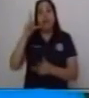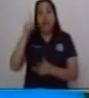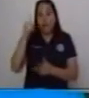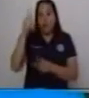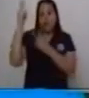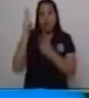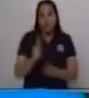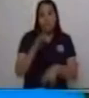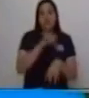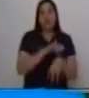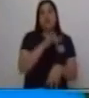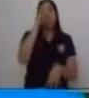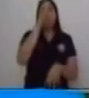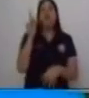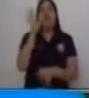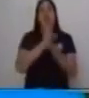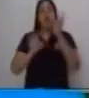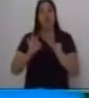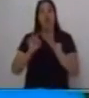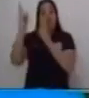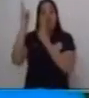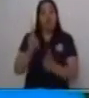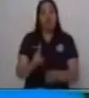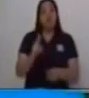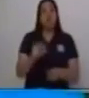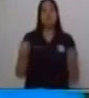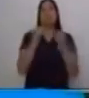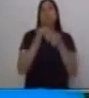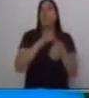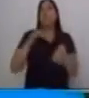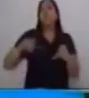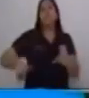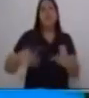o vendrá más tarde subrayamos su conexión